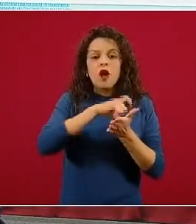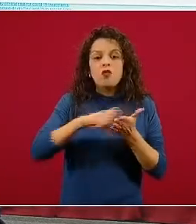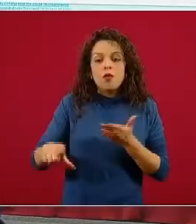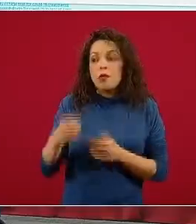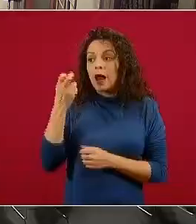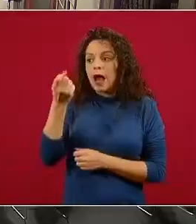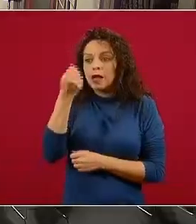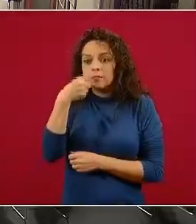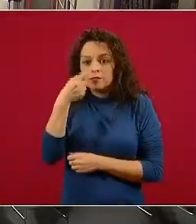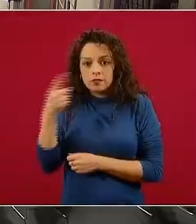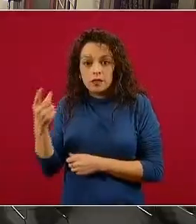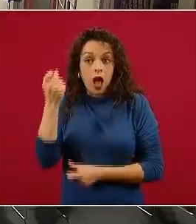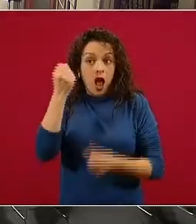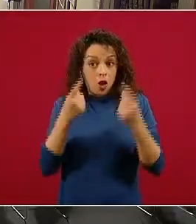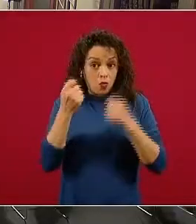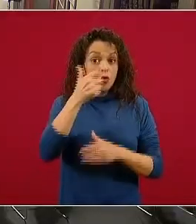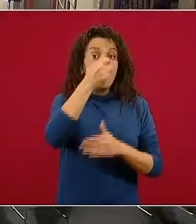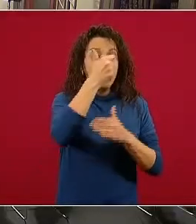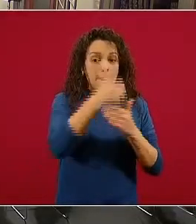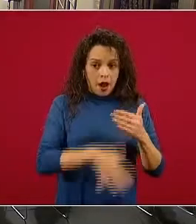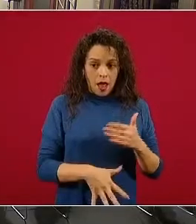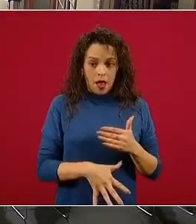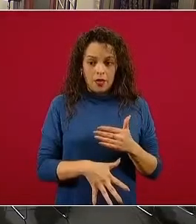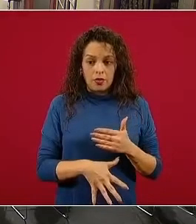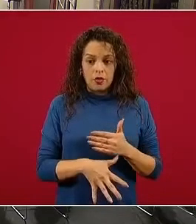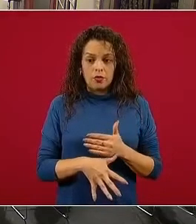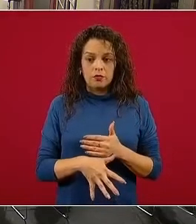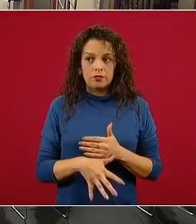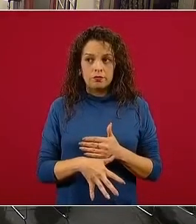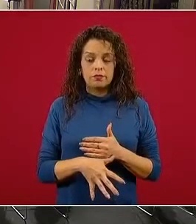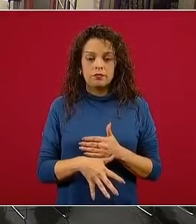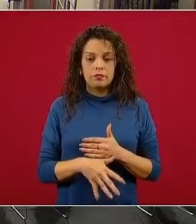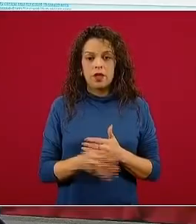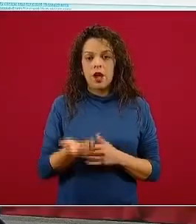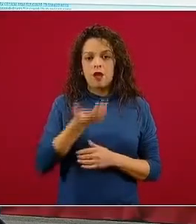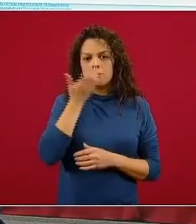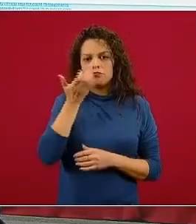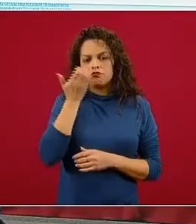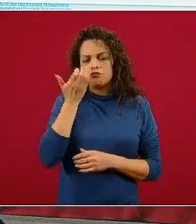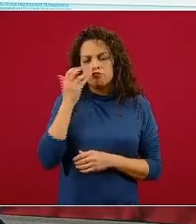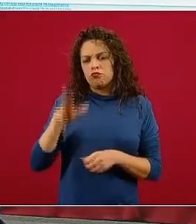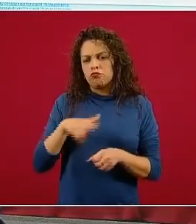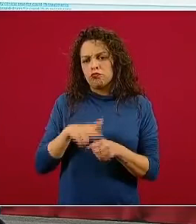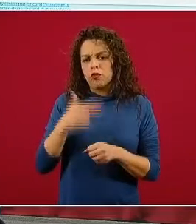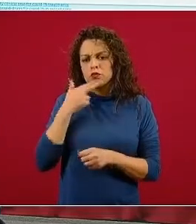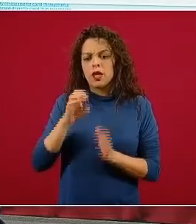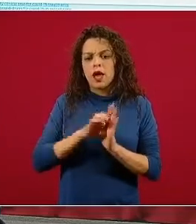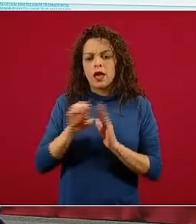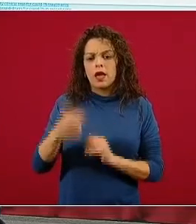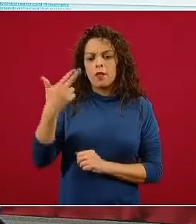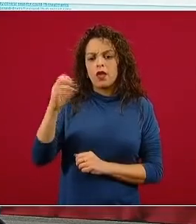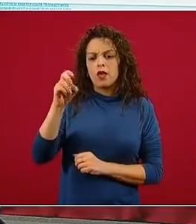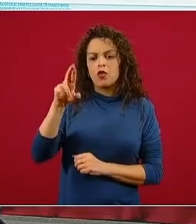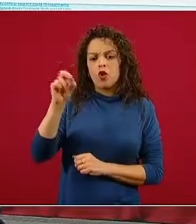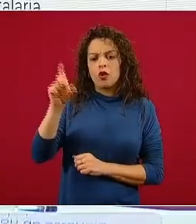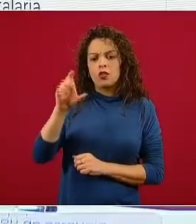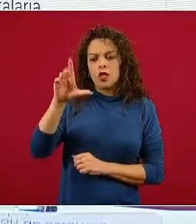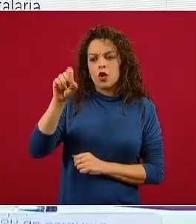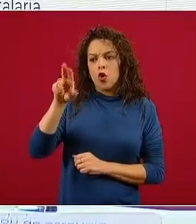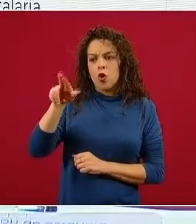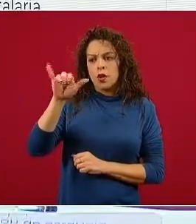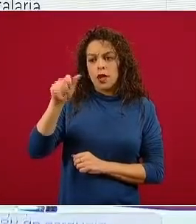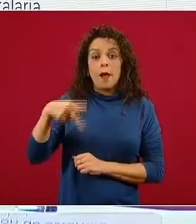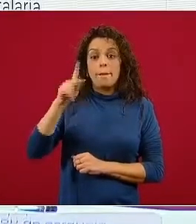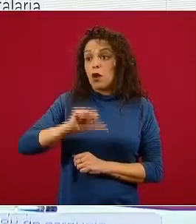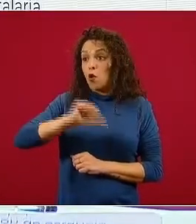Algunos son muy baratos y de uso relativamente común, como la hidroxiclorogina, pero los otros no son baratos,